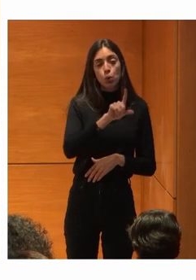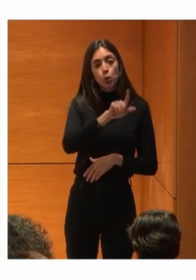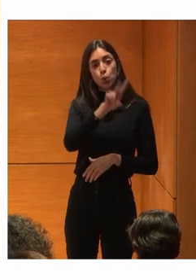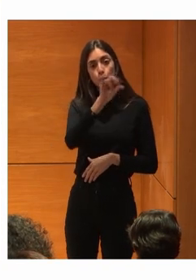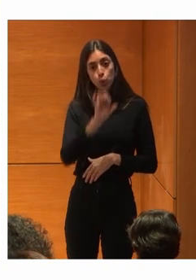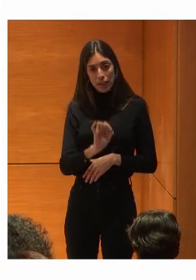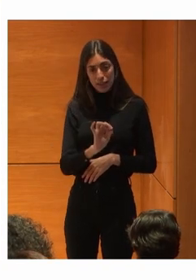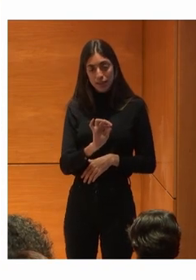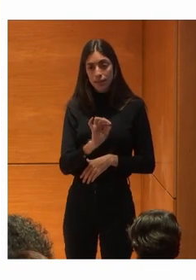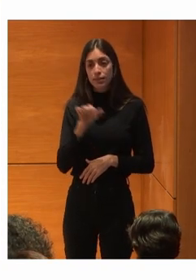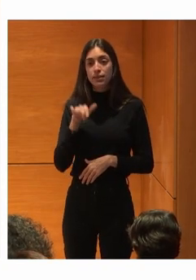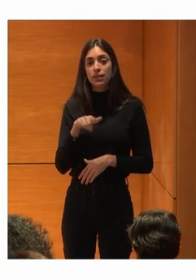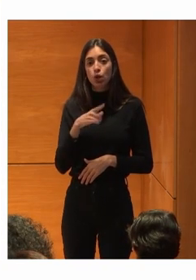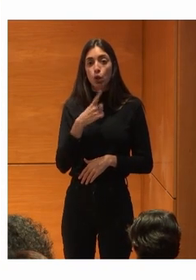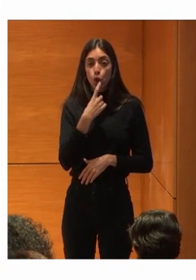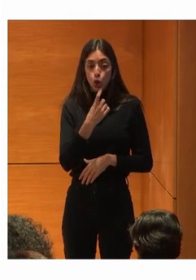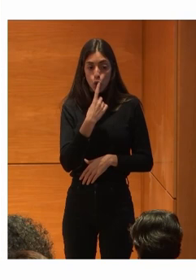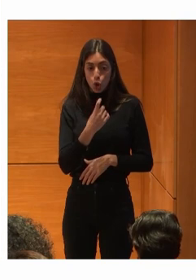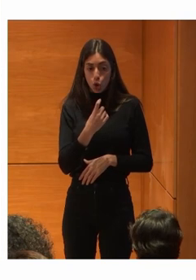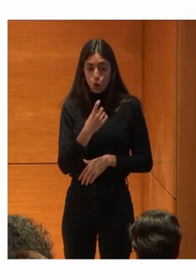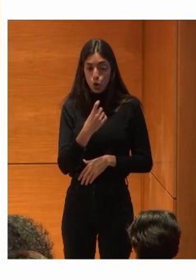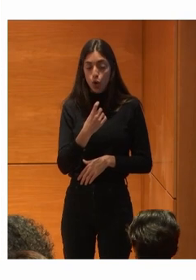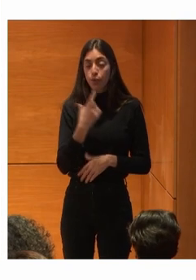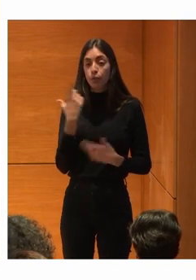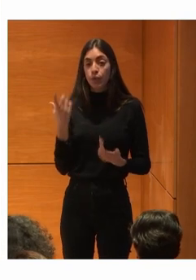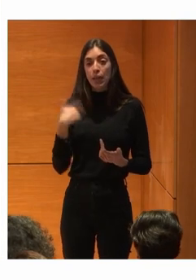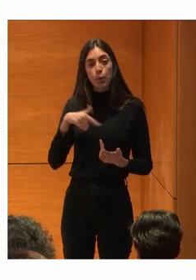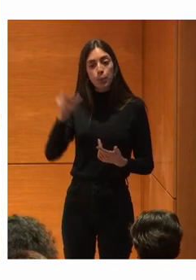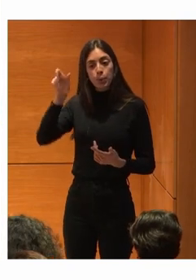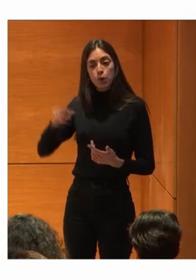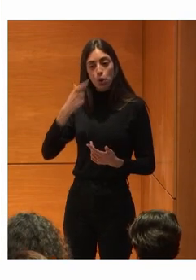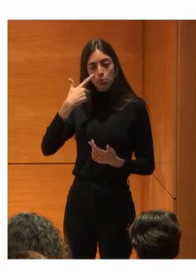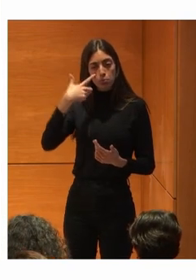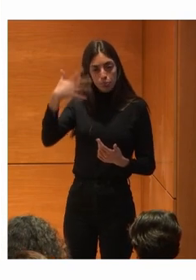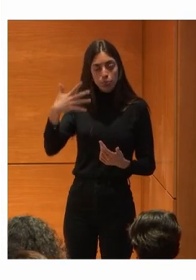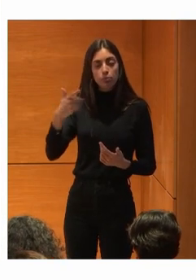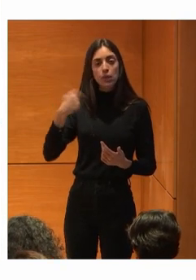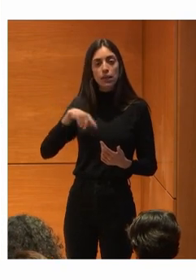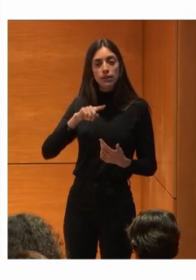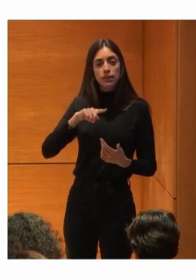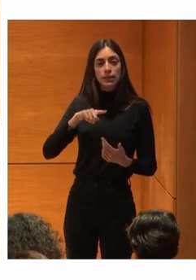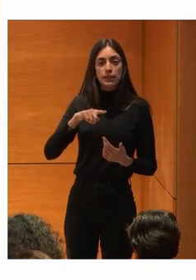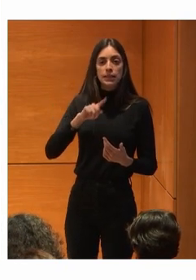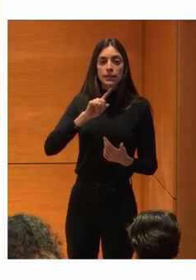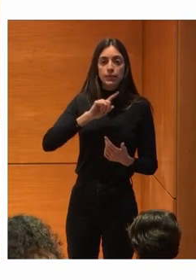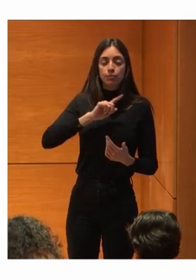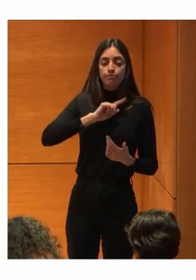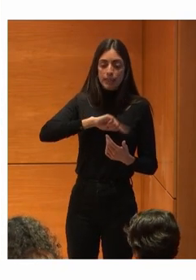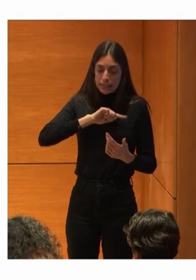Creo que también Es una persona Conocida Y que Que conoce Y que siente Desde su propia casa